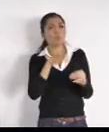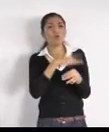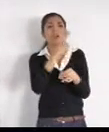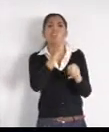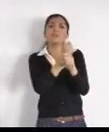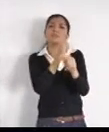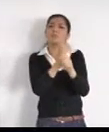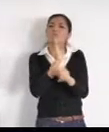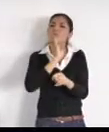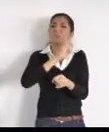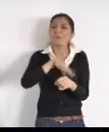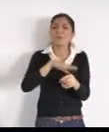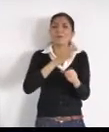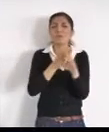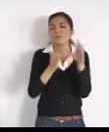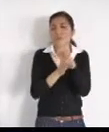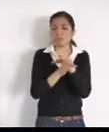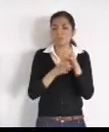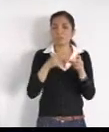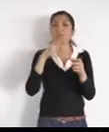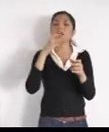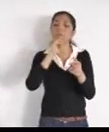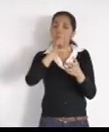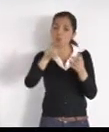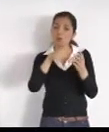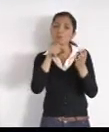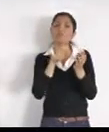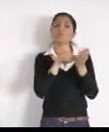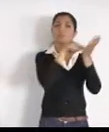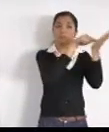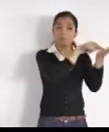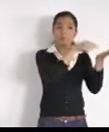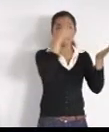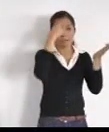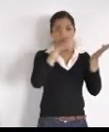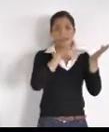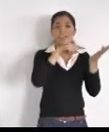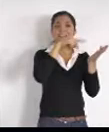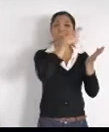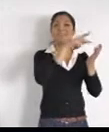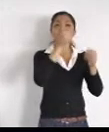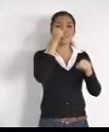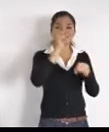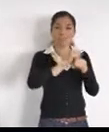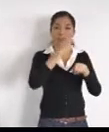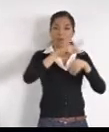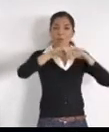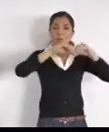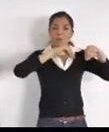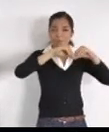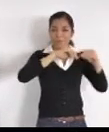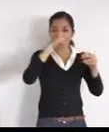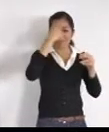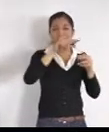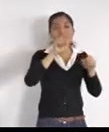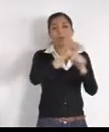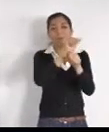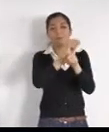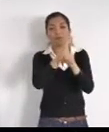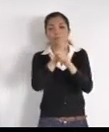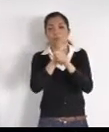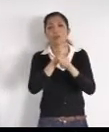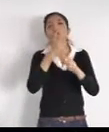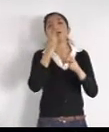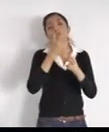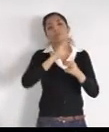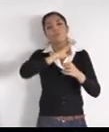eso dé pie, a que, como lo comentaba, con el primer usuario, del chat, podamos tener una agenda, de solución integral, al transporte público, que